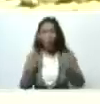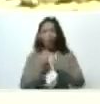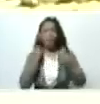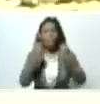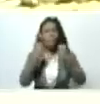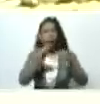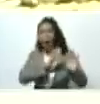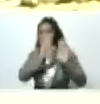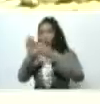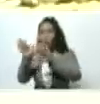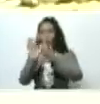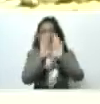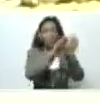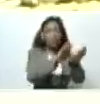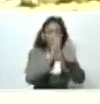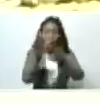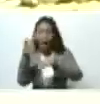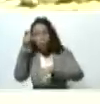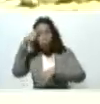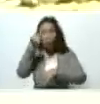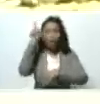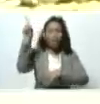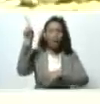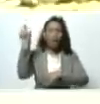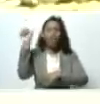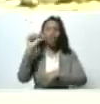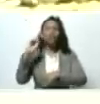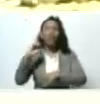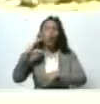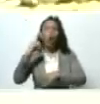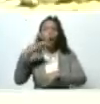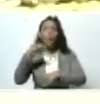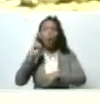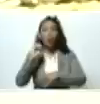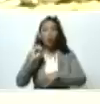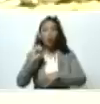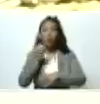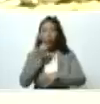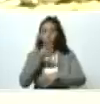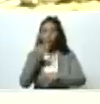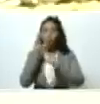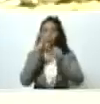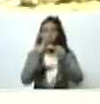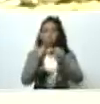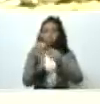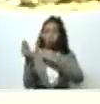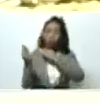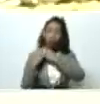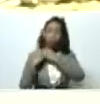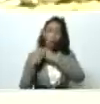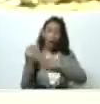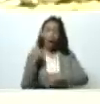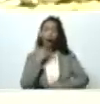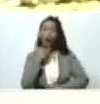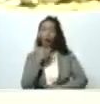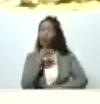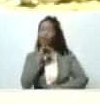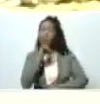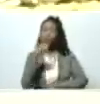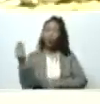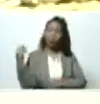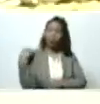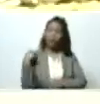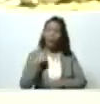al pueblo de Socopó, bueno, a Riazza, me sigues informando, me mantienes informado en tiempo real de todo,